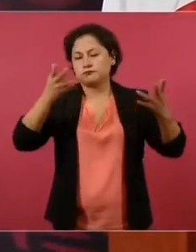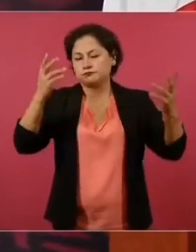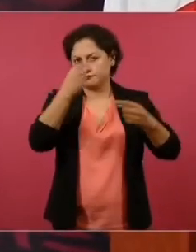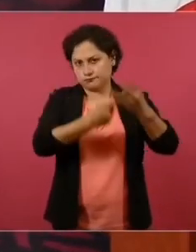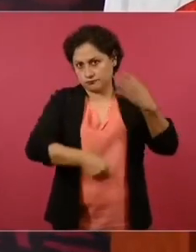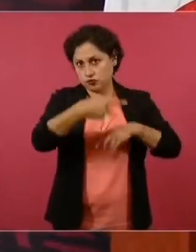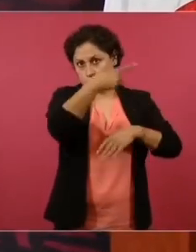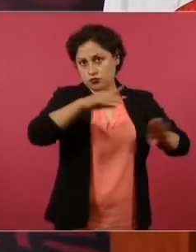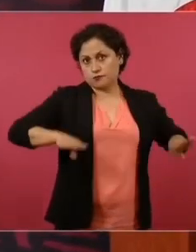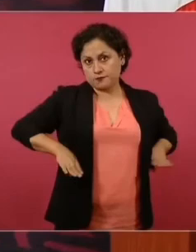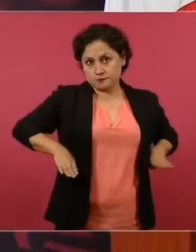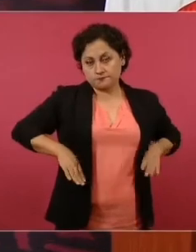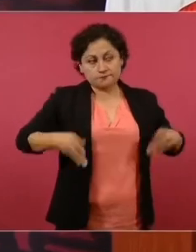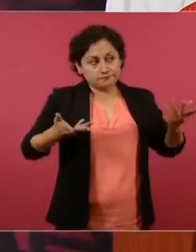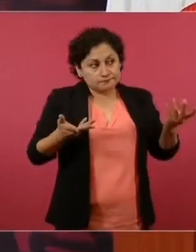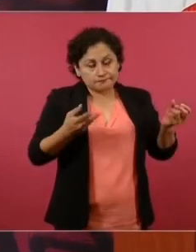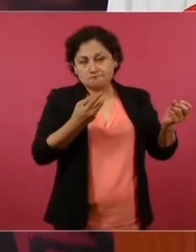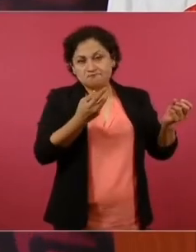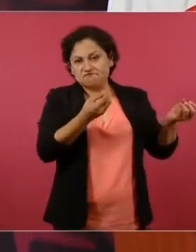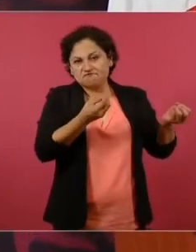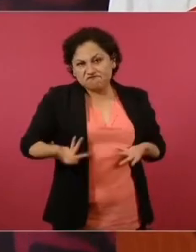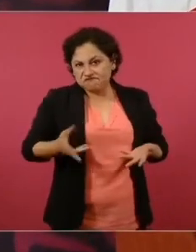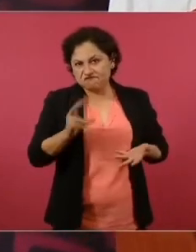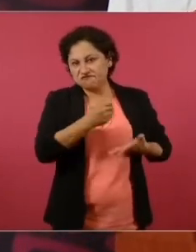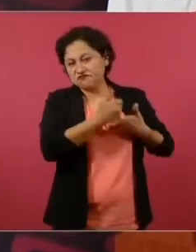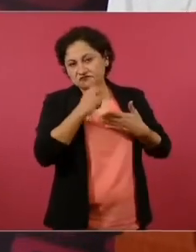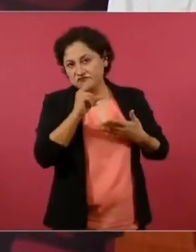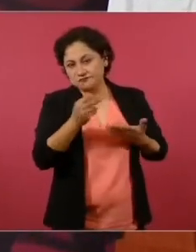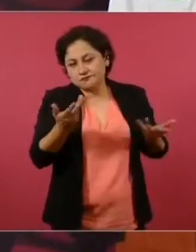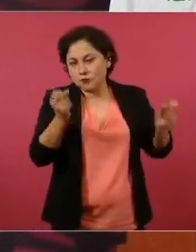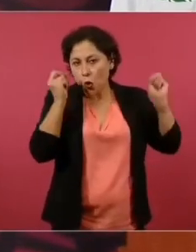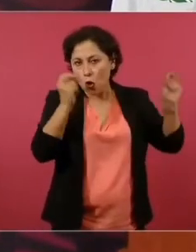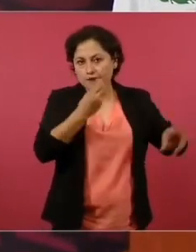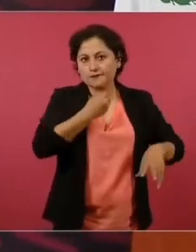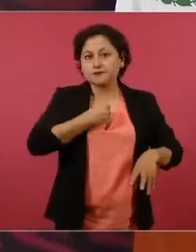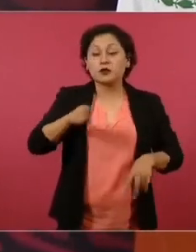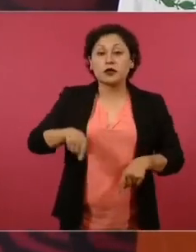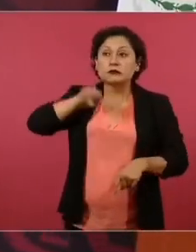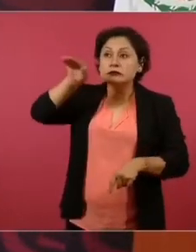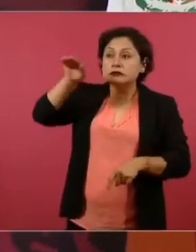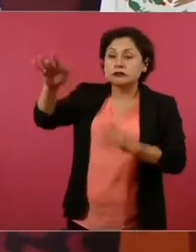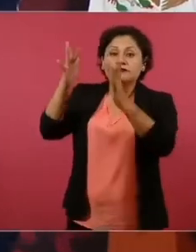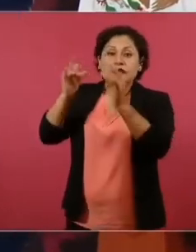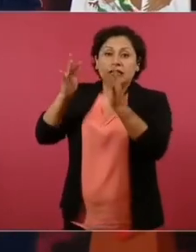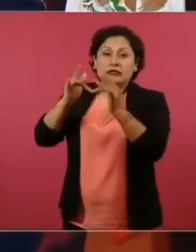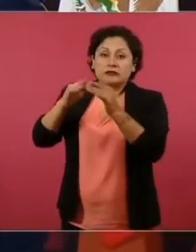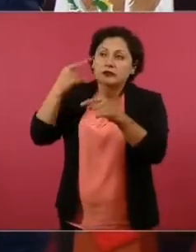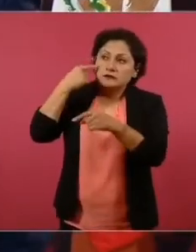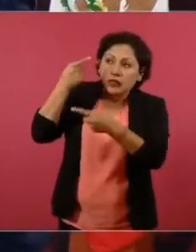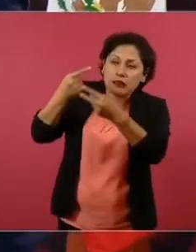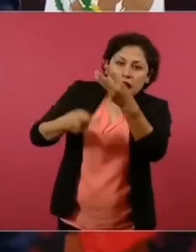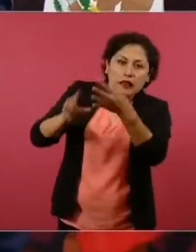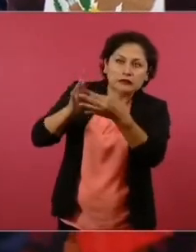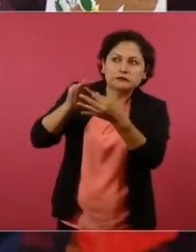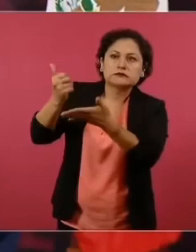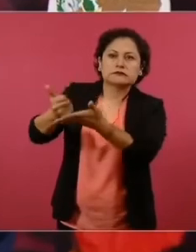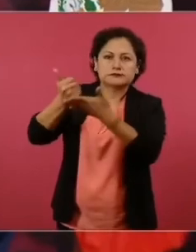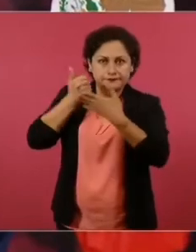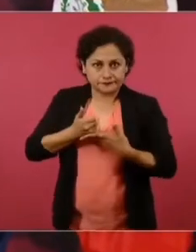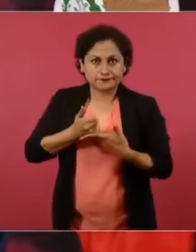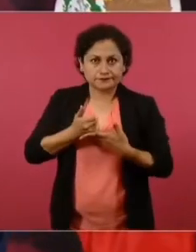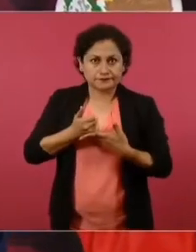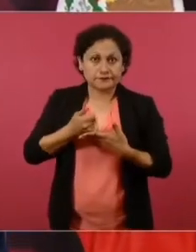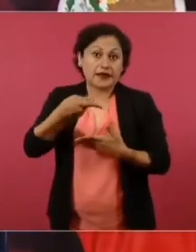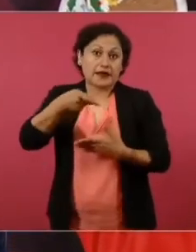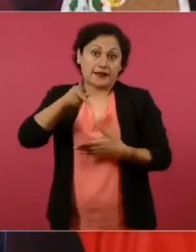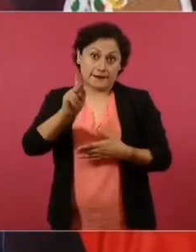pero va a quedar constancia de que en casos así